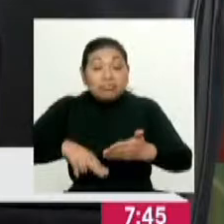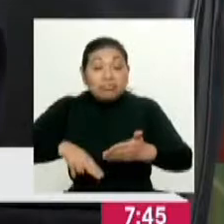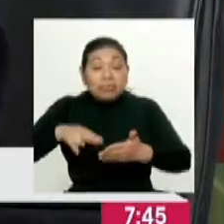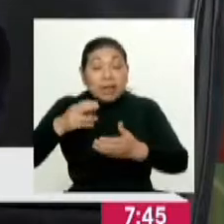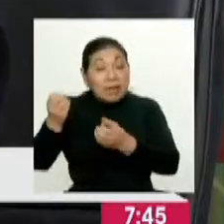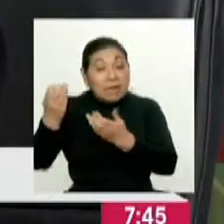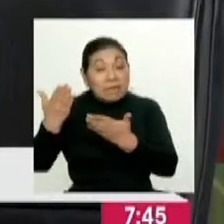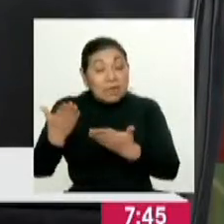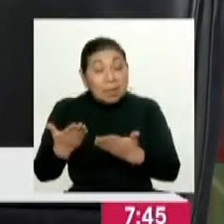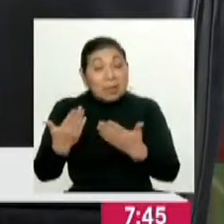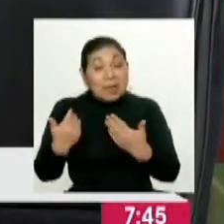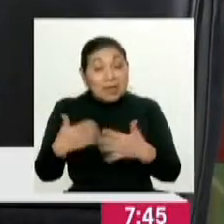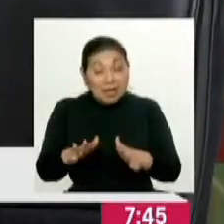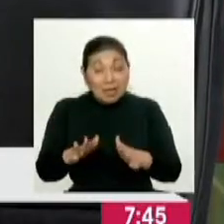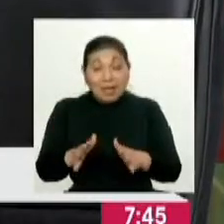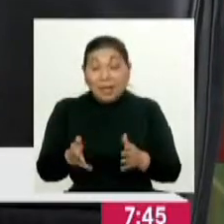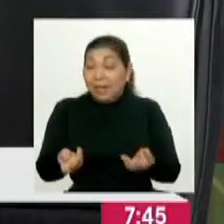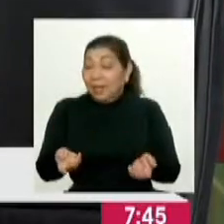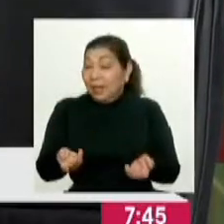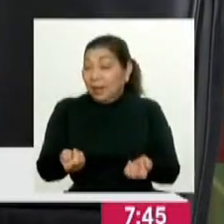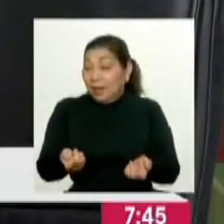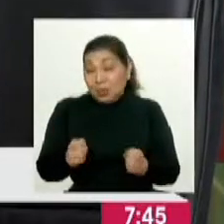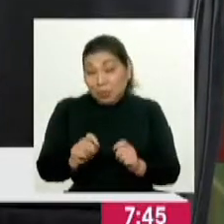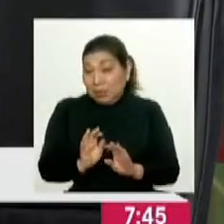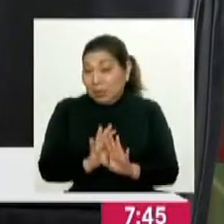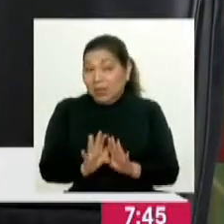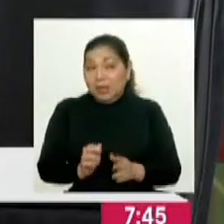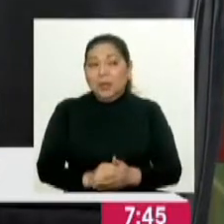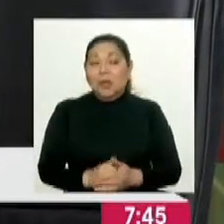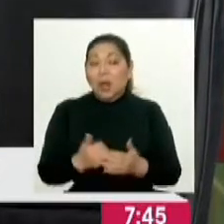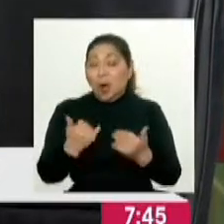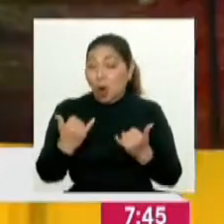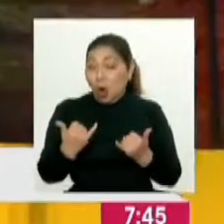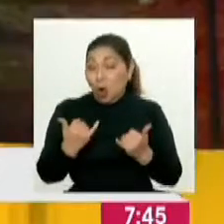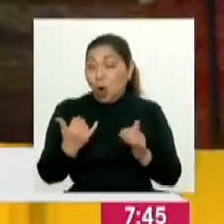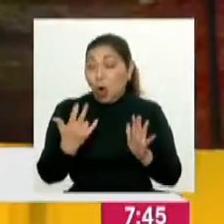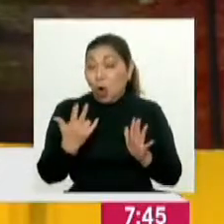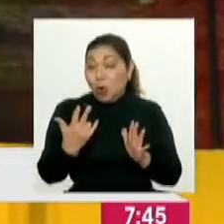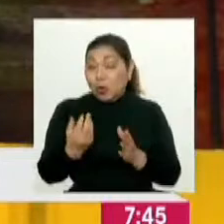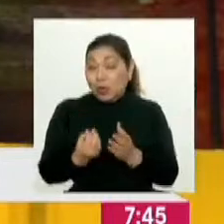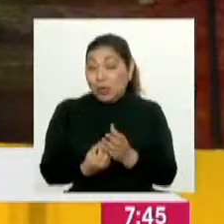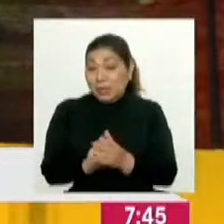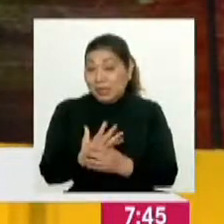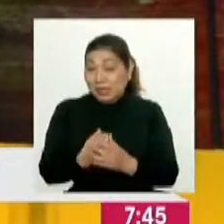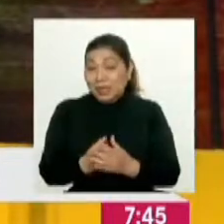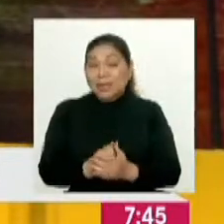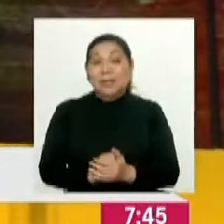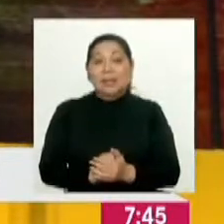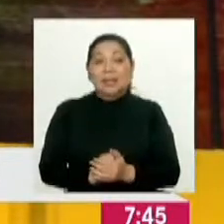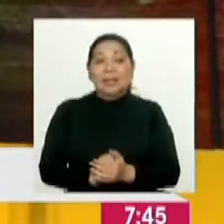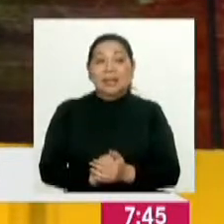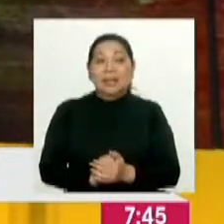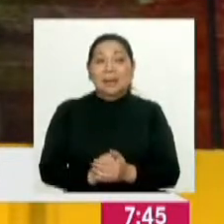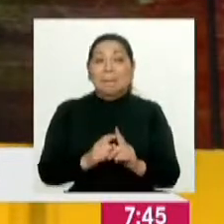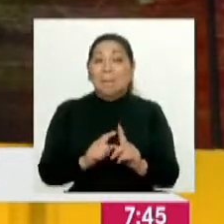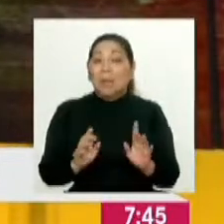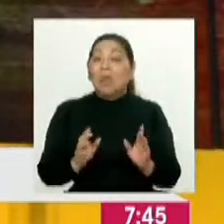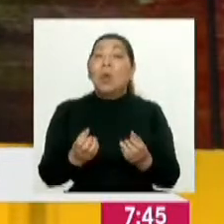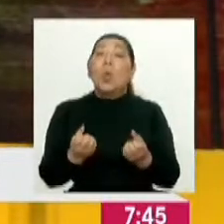primer informe de aquellos que ya han cerrado. ¿Quiénes han cerrado? Hoy, que es 8 de septiembre, 7 y 45 de la mañana.